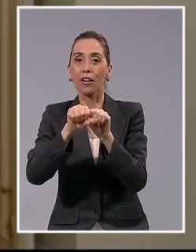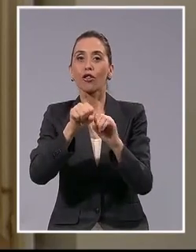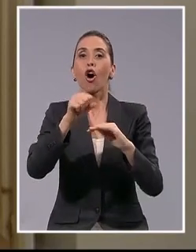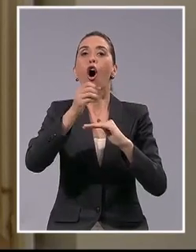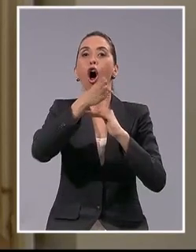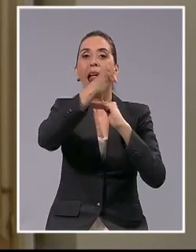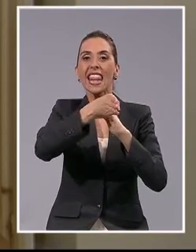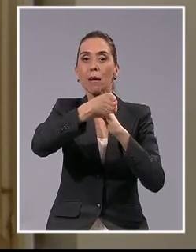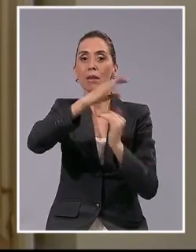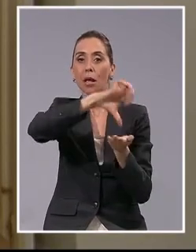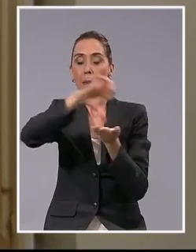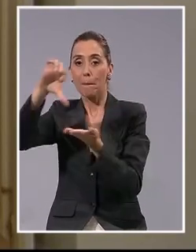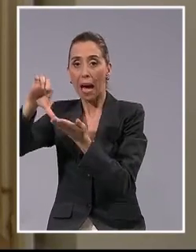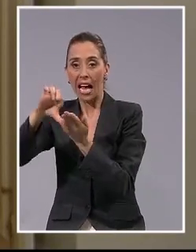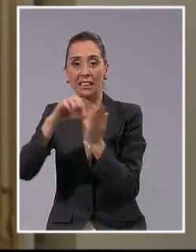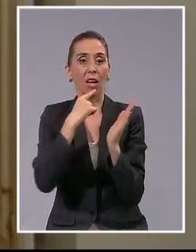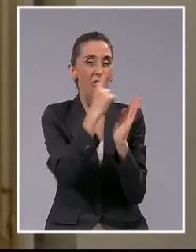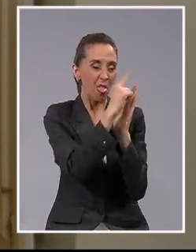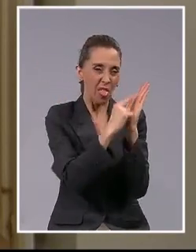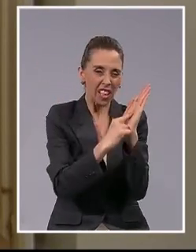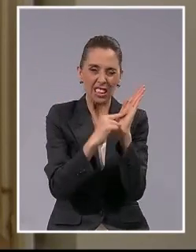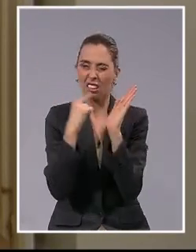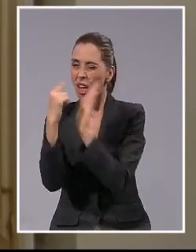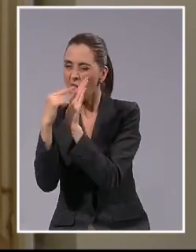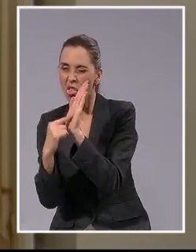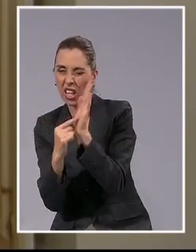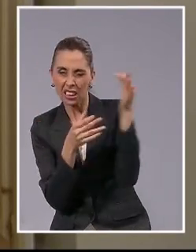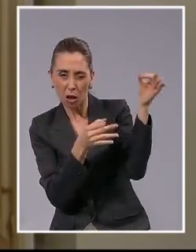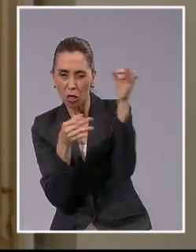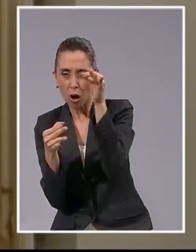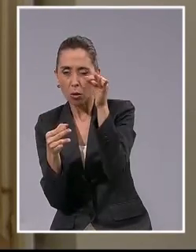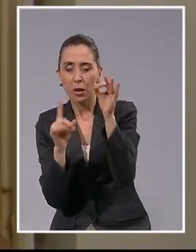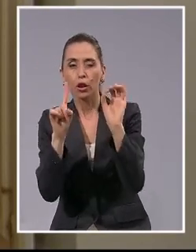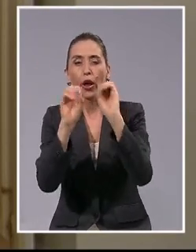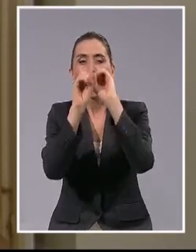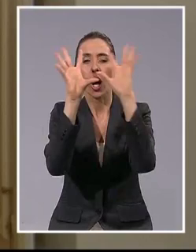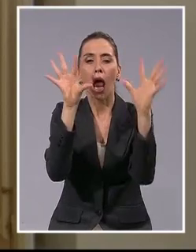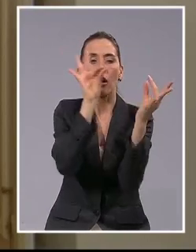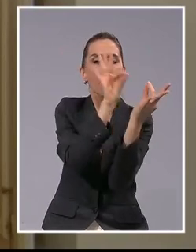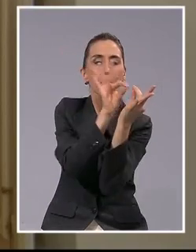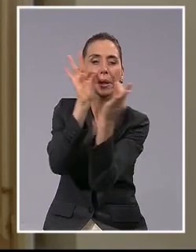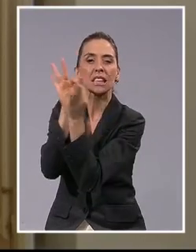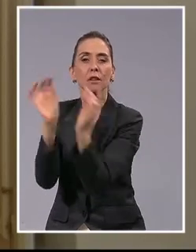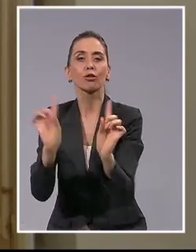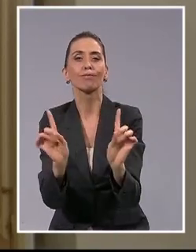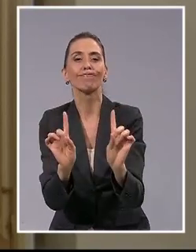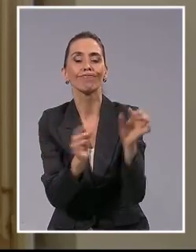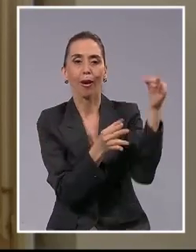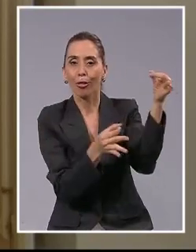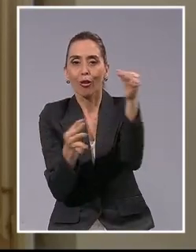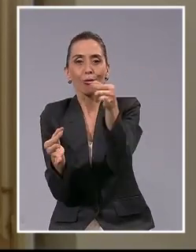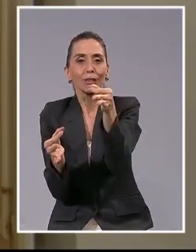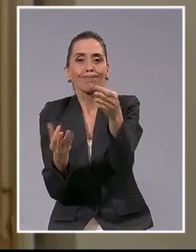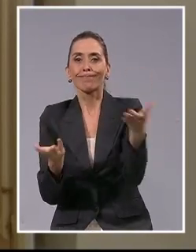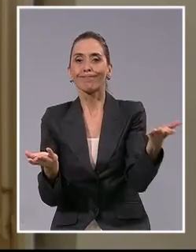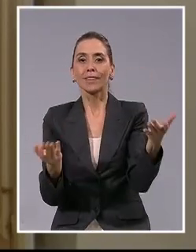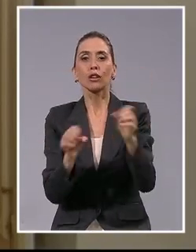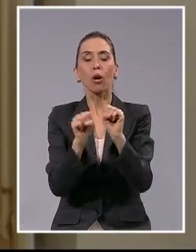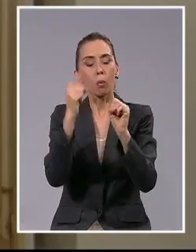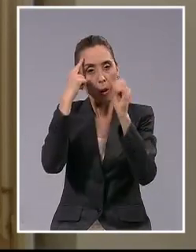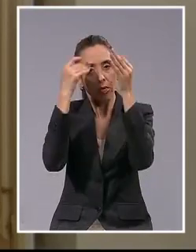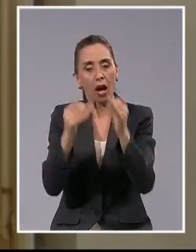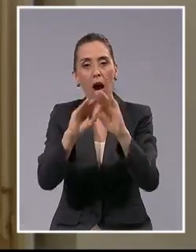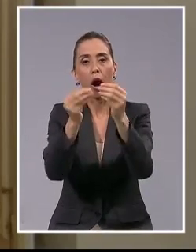carecía de suficiente claridad y precisión y que en consecuencia no se podía concluir